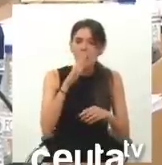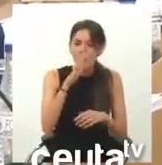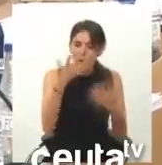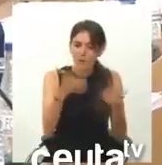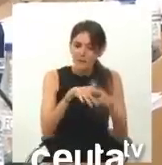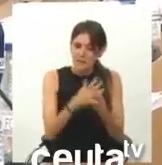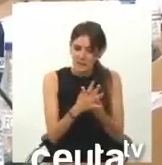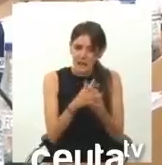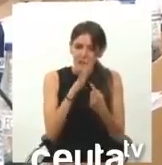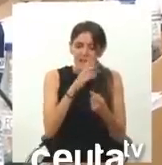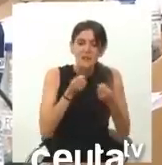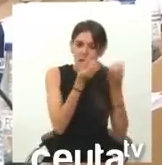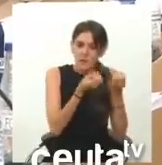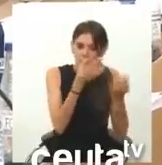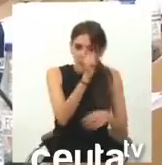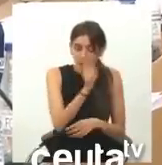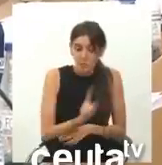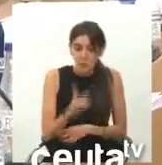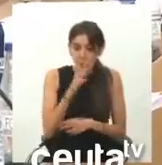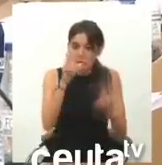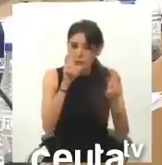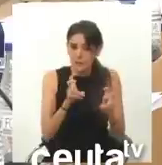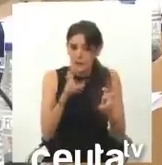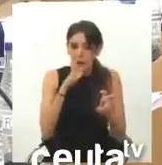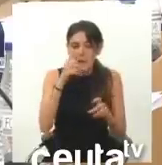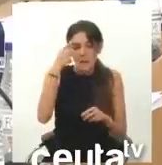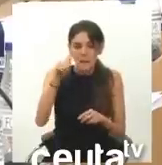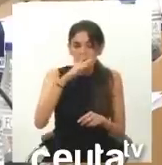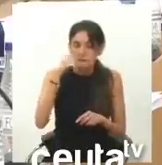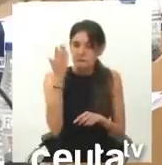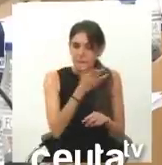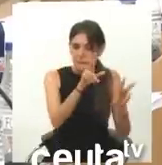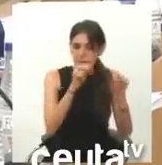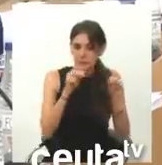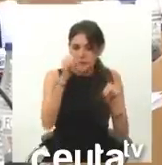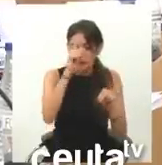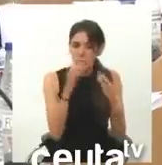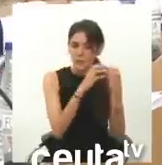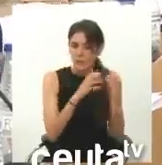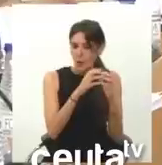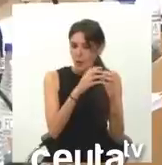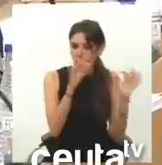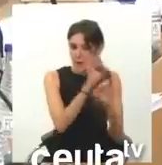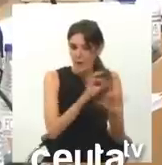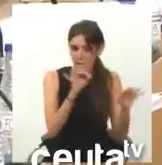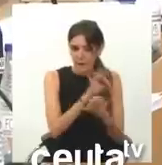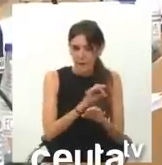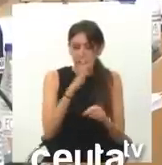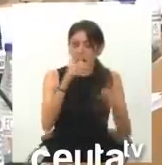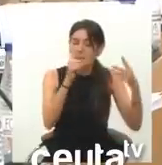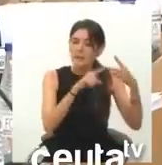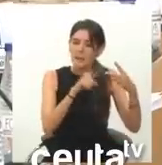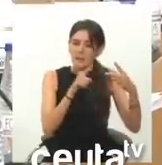haber sido informados, por no haber sacado tajadas de una negociación. Y la